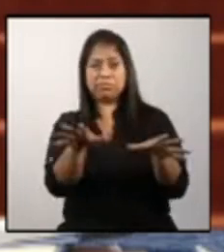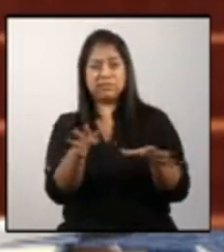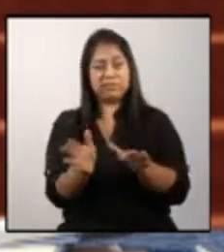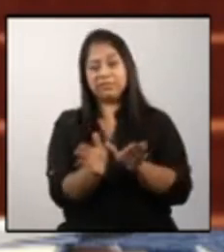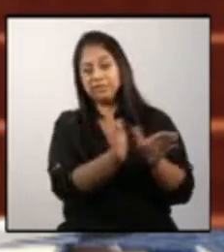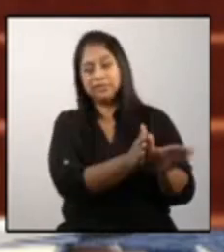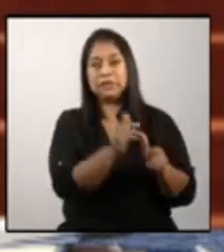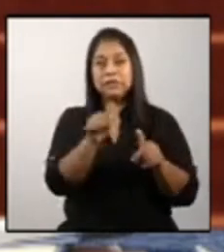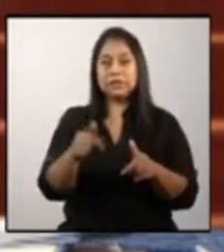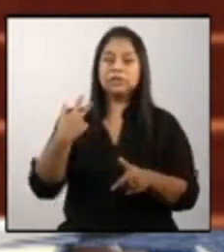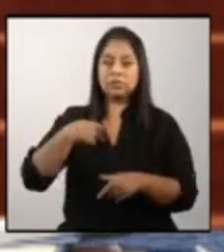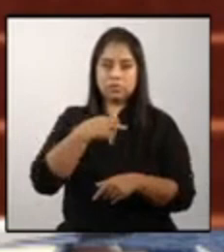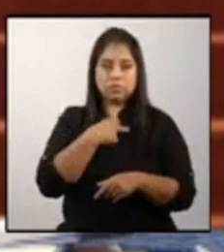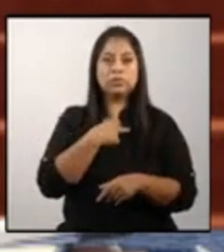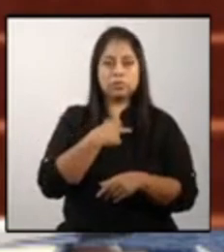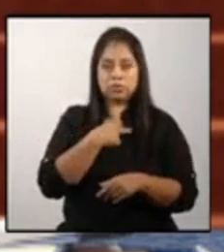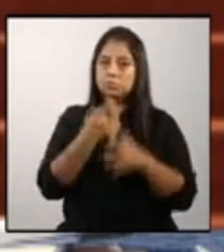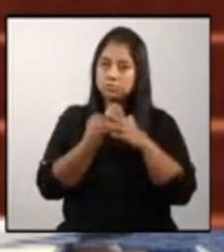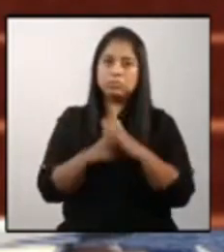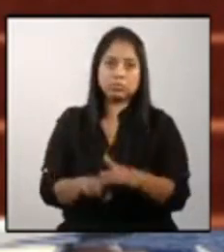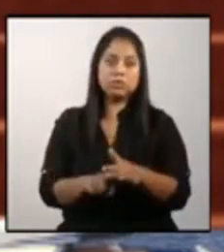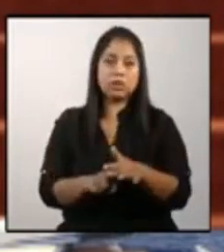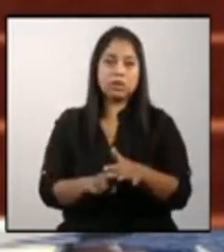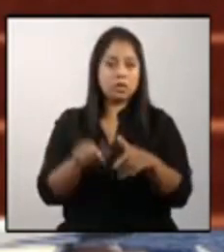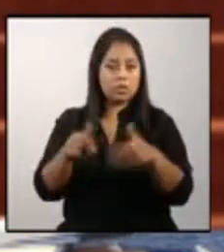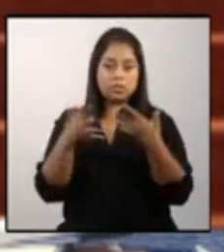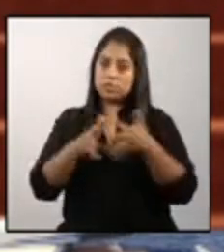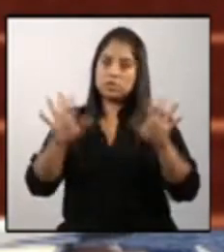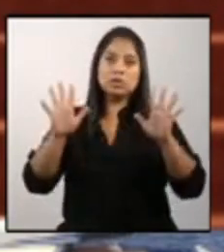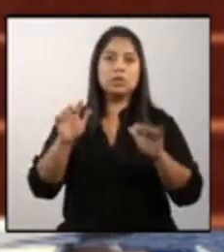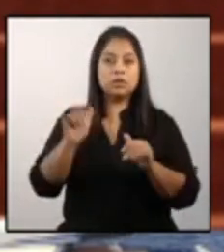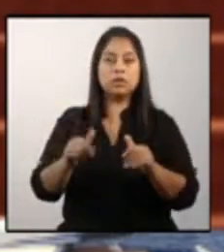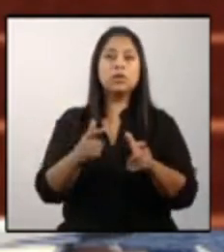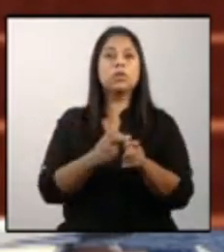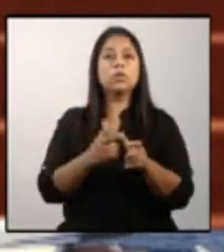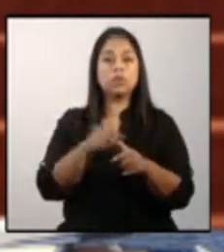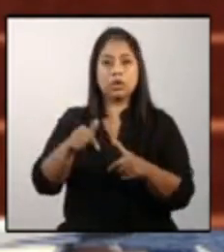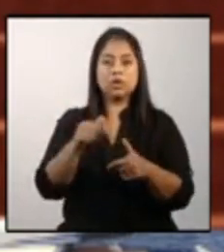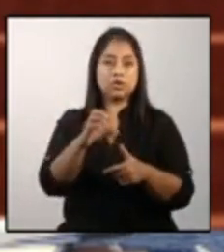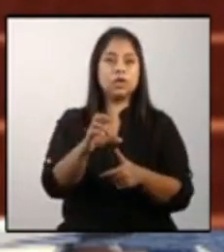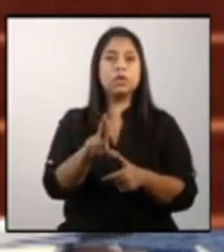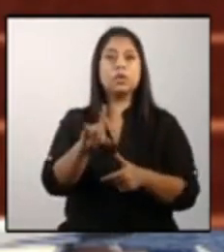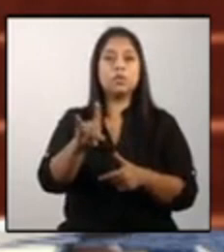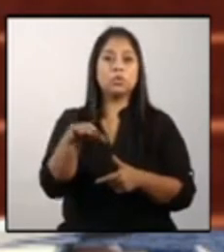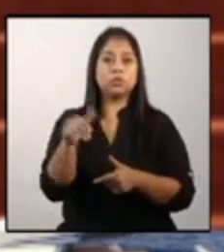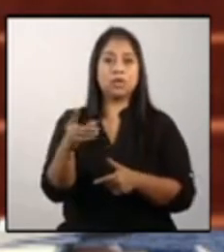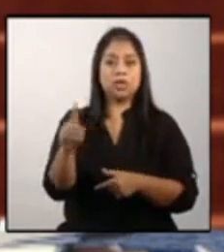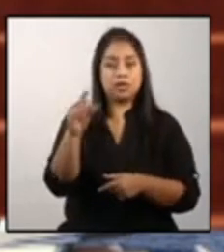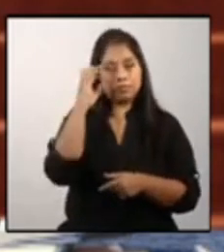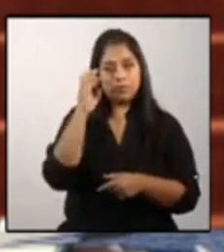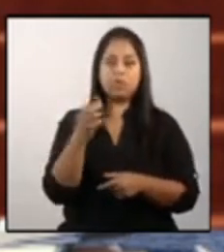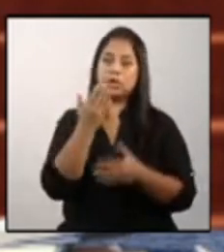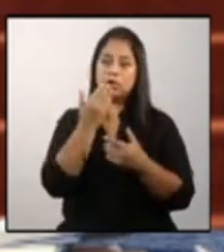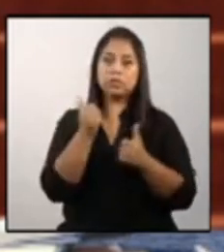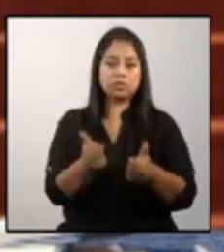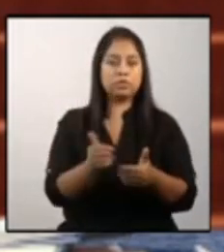vamos a arrancar de una vez por todas con esta cruzada por la nutrición y no